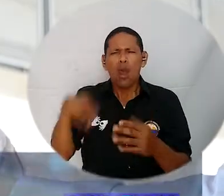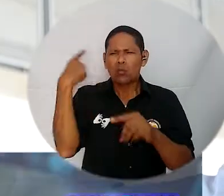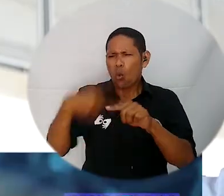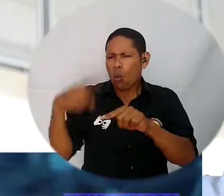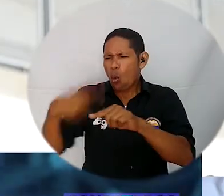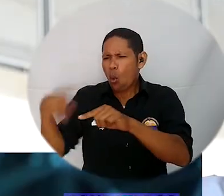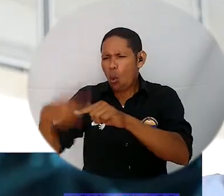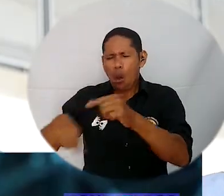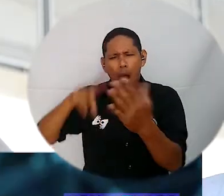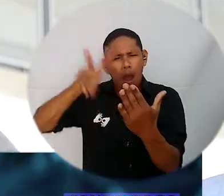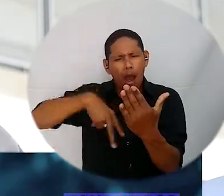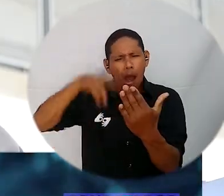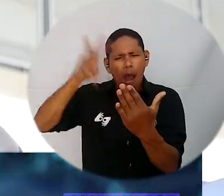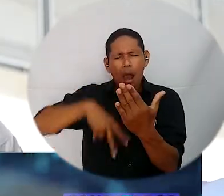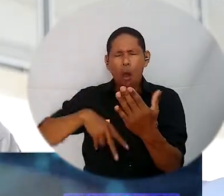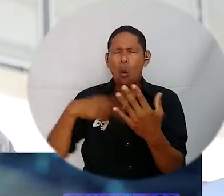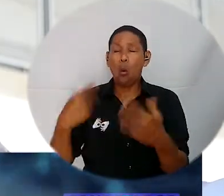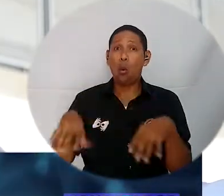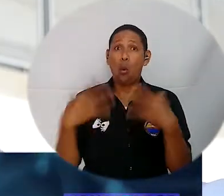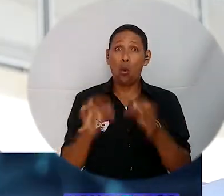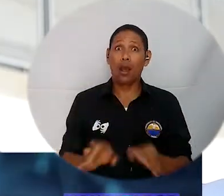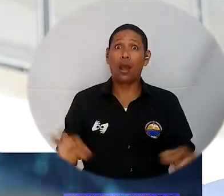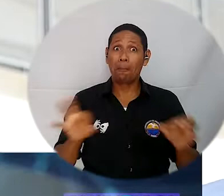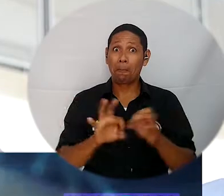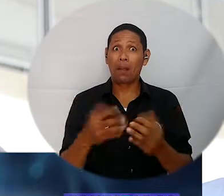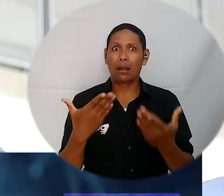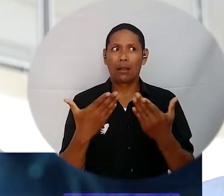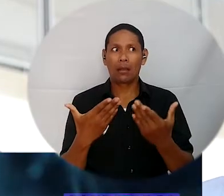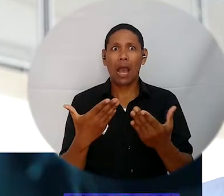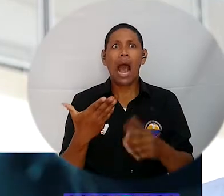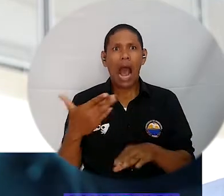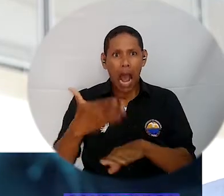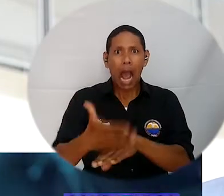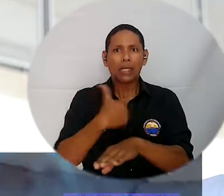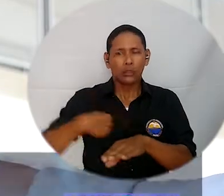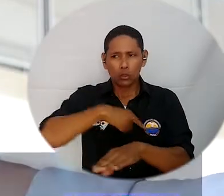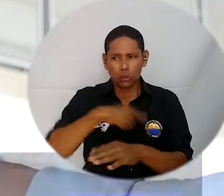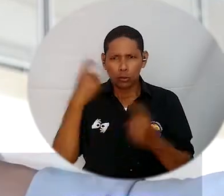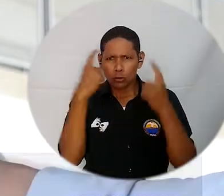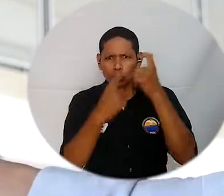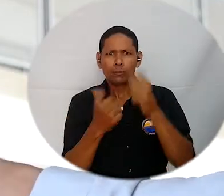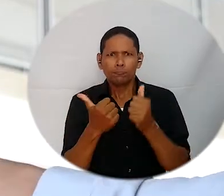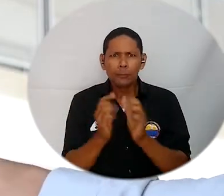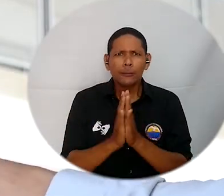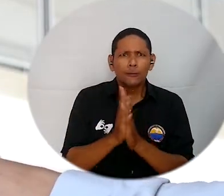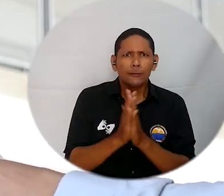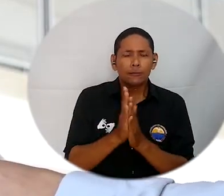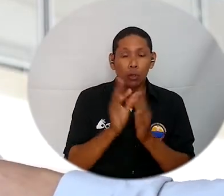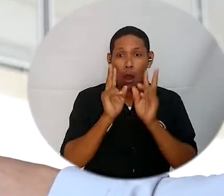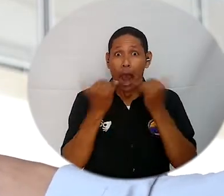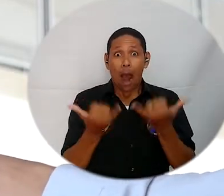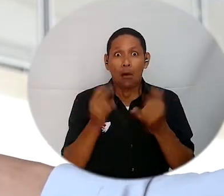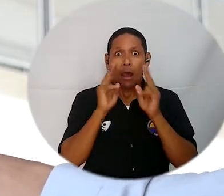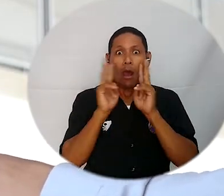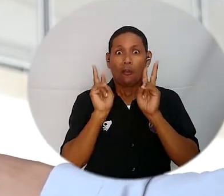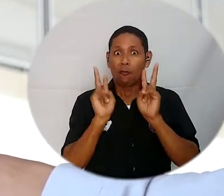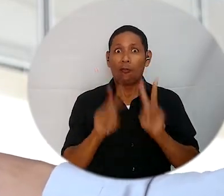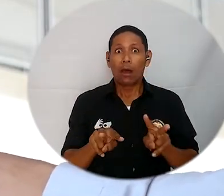permitieron la oportunidad de navegar en un mar de relatos y cuentos. Esto ha sido algo